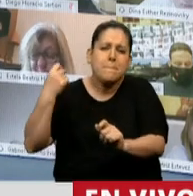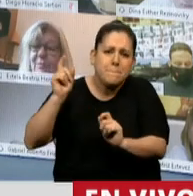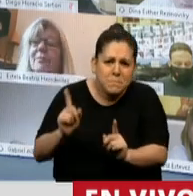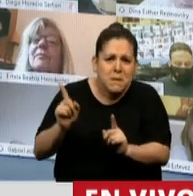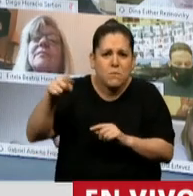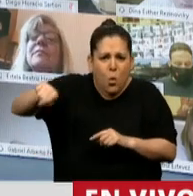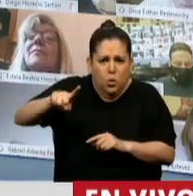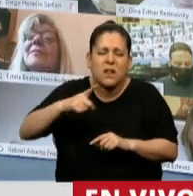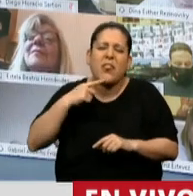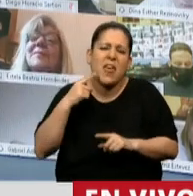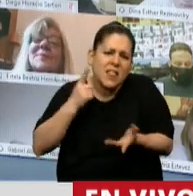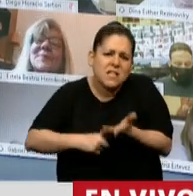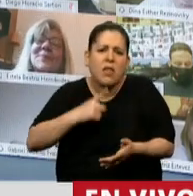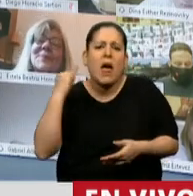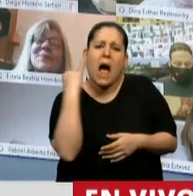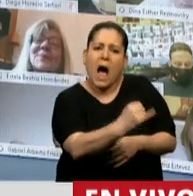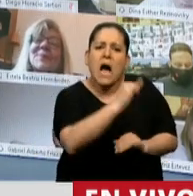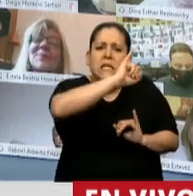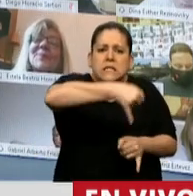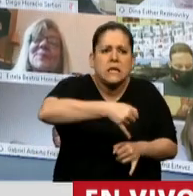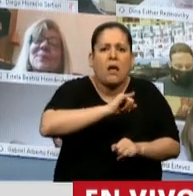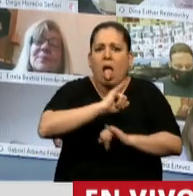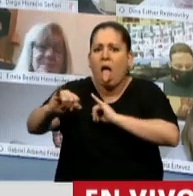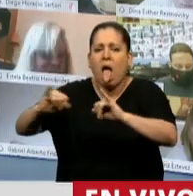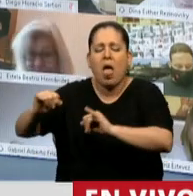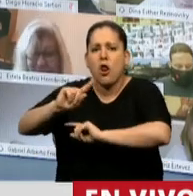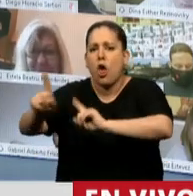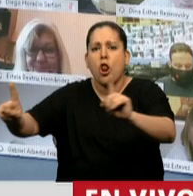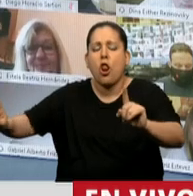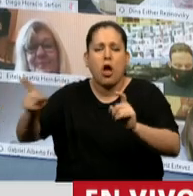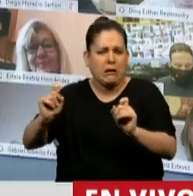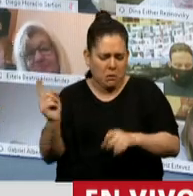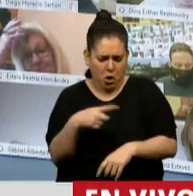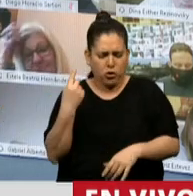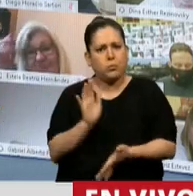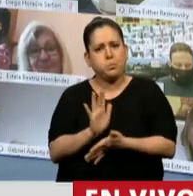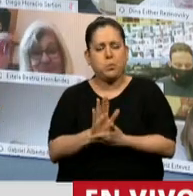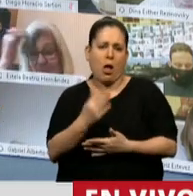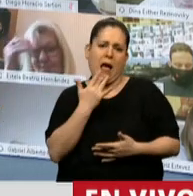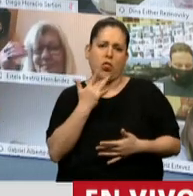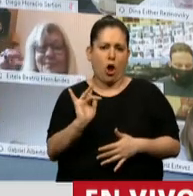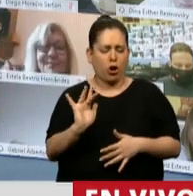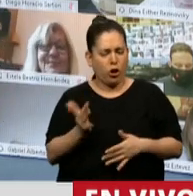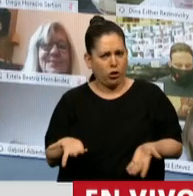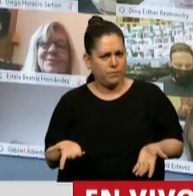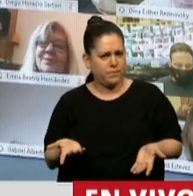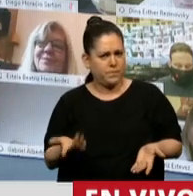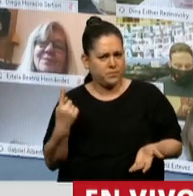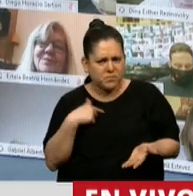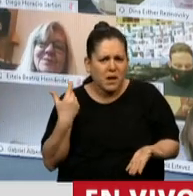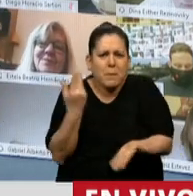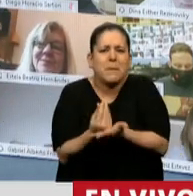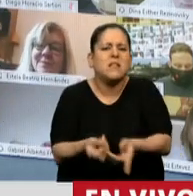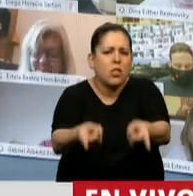eligen a quién se lo comunican y a quién no se lo comunican? Nosotros que somos de palo, estamos representando a alguien,